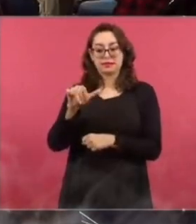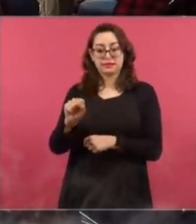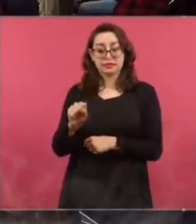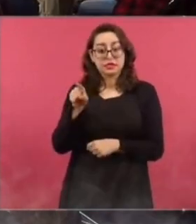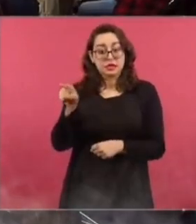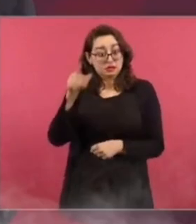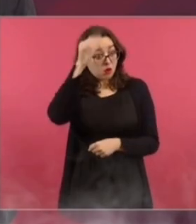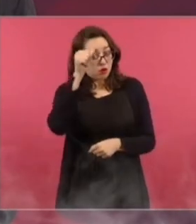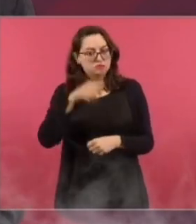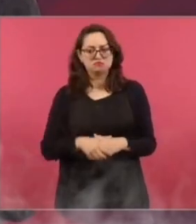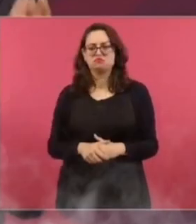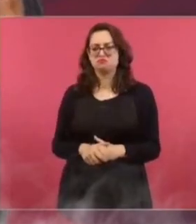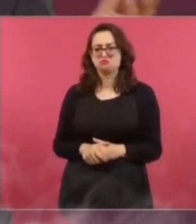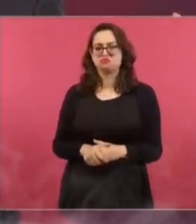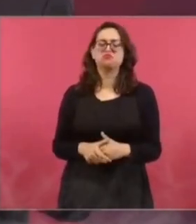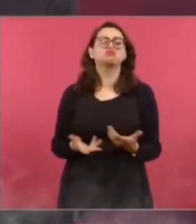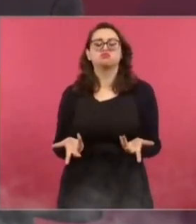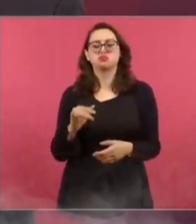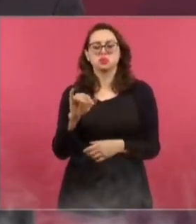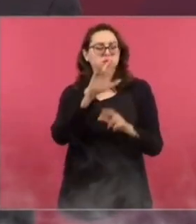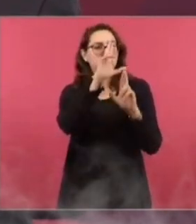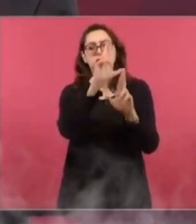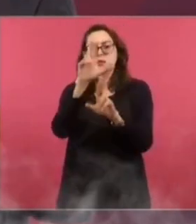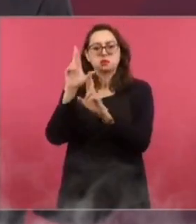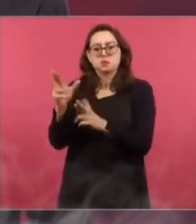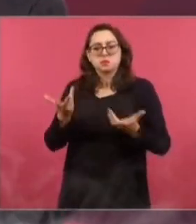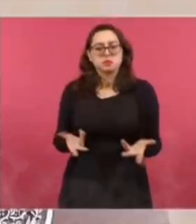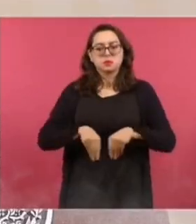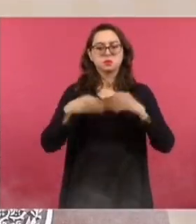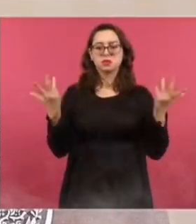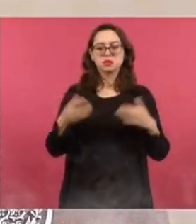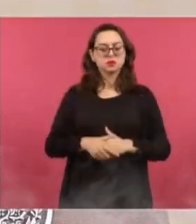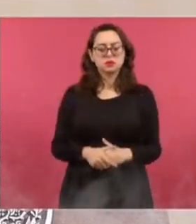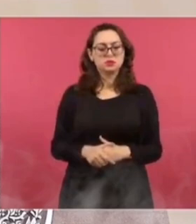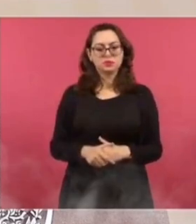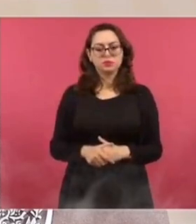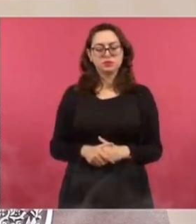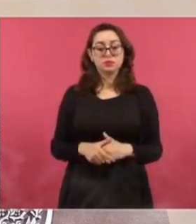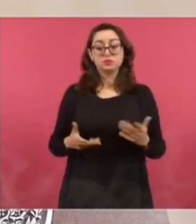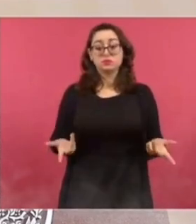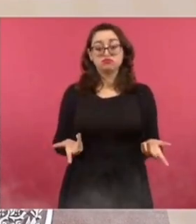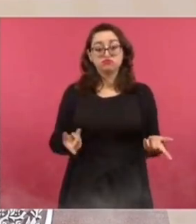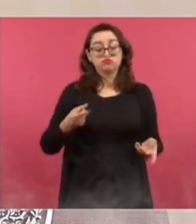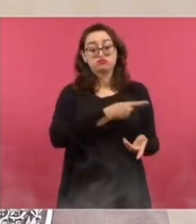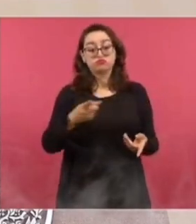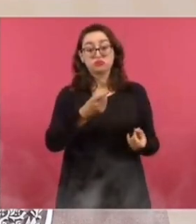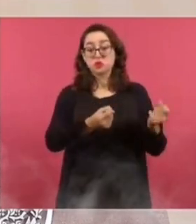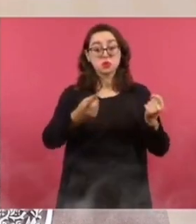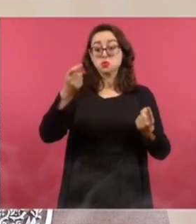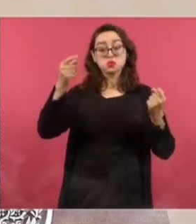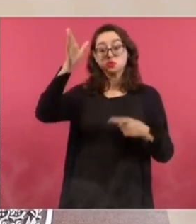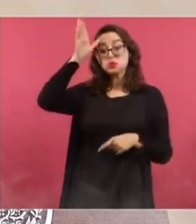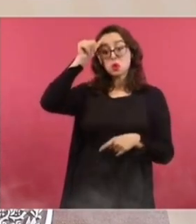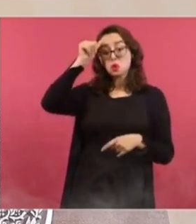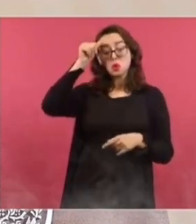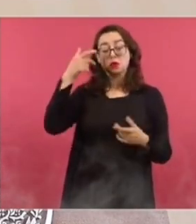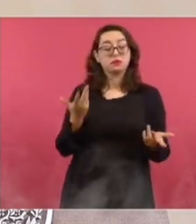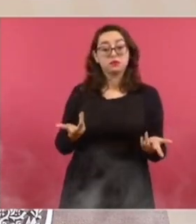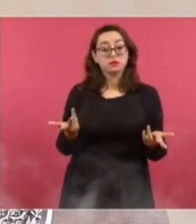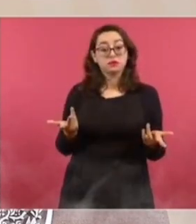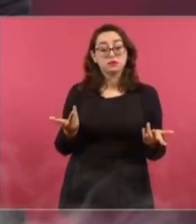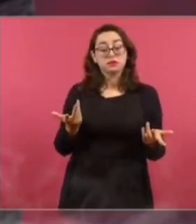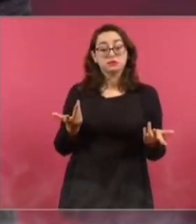¿Entonces él estuvo de acuerdo en su salida? Sí, sí. Y se respeta, pues, este, quien no está de acuerdo, o ya cerró un ciclo, o no está de acuerdo